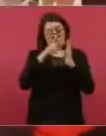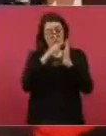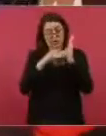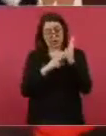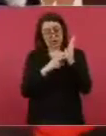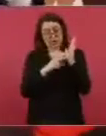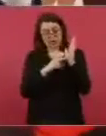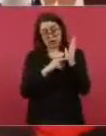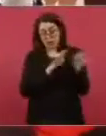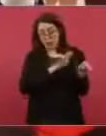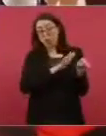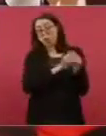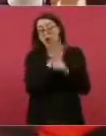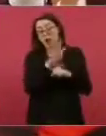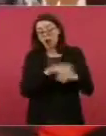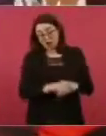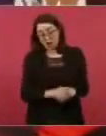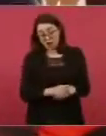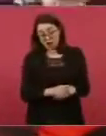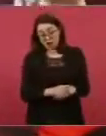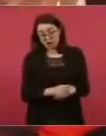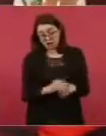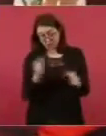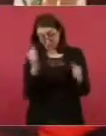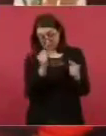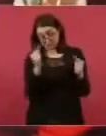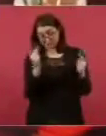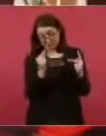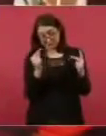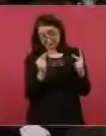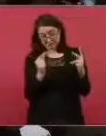la explotación a cielo abierto de las minas.